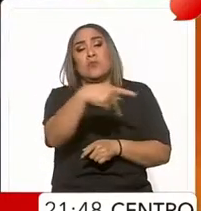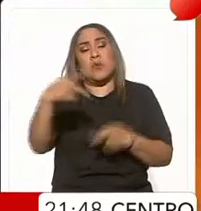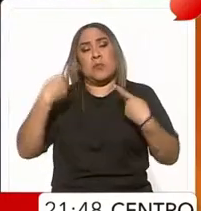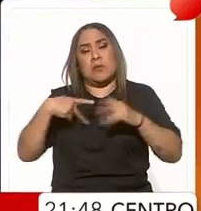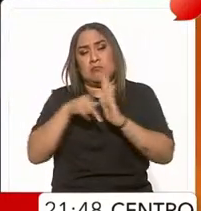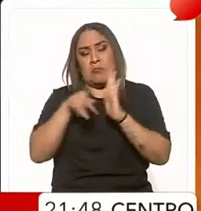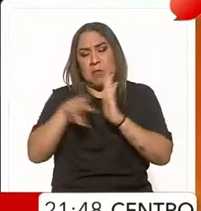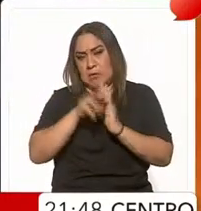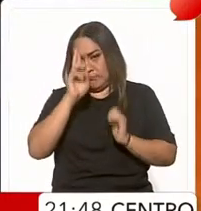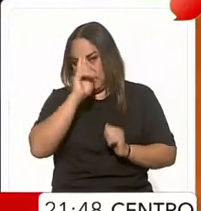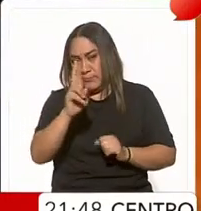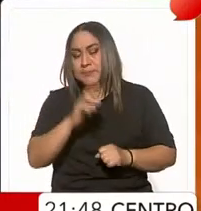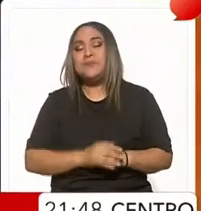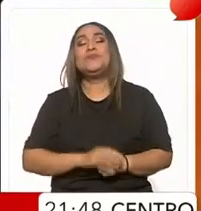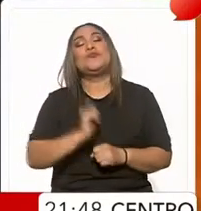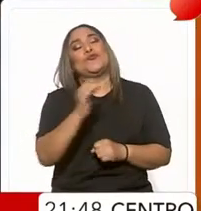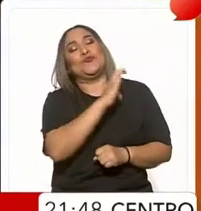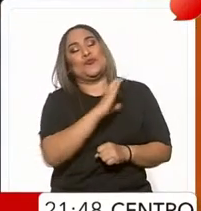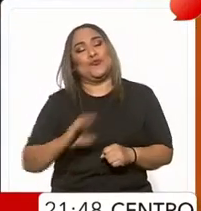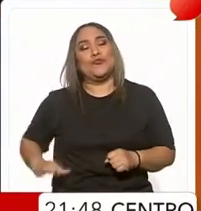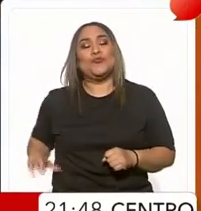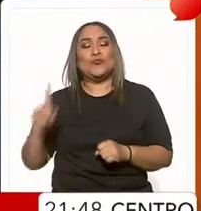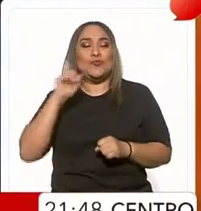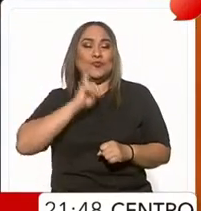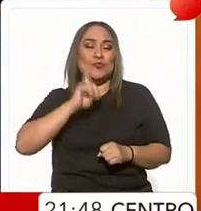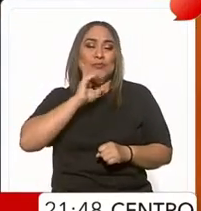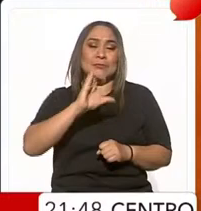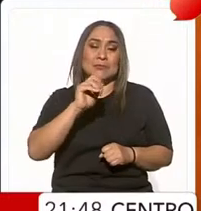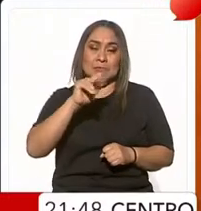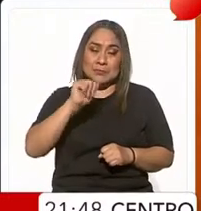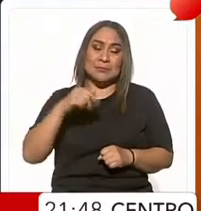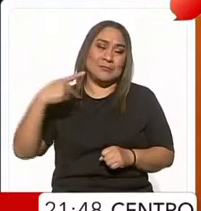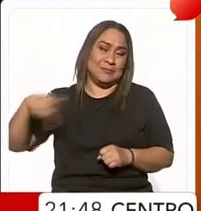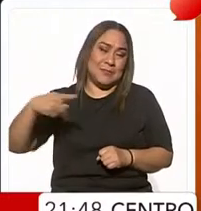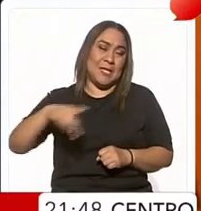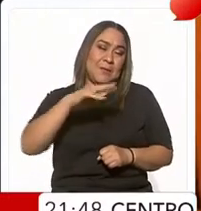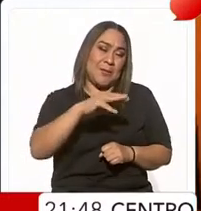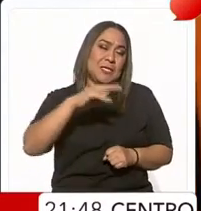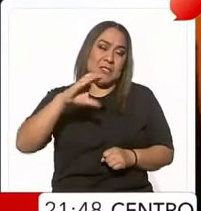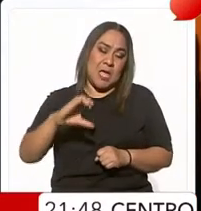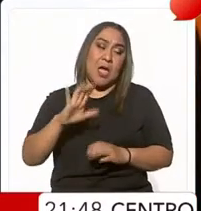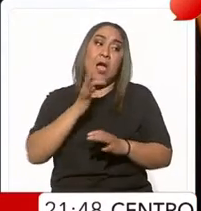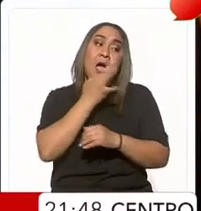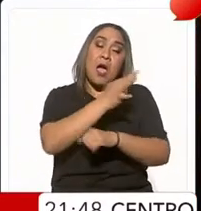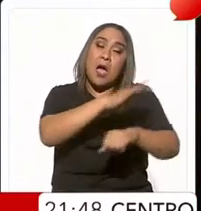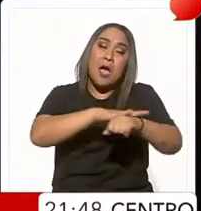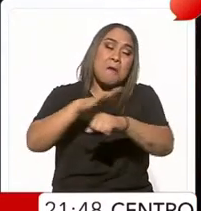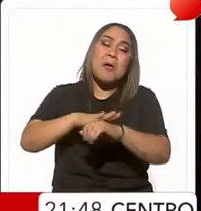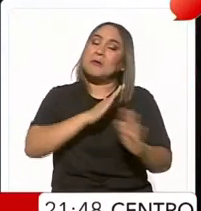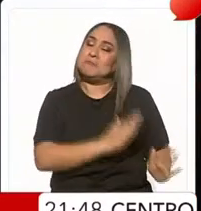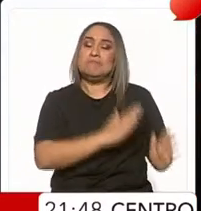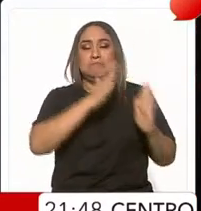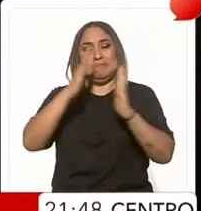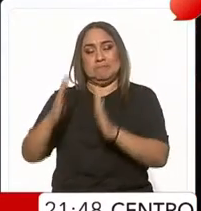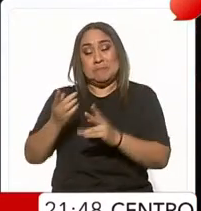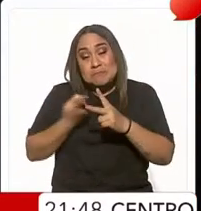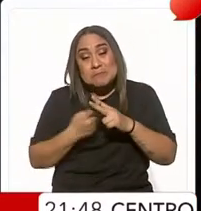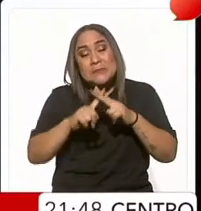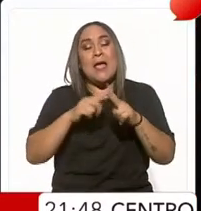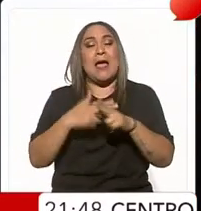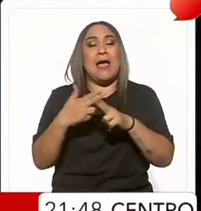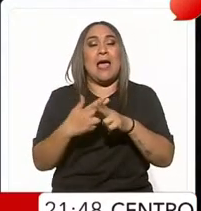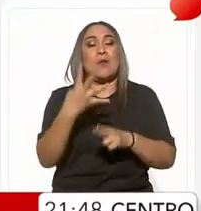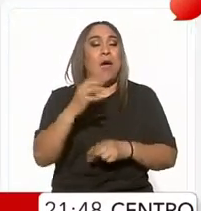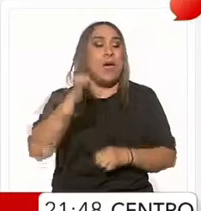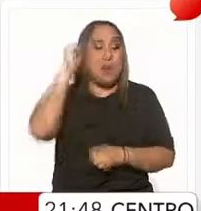La tercera candidata, Carla Irasema Muñoz Balanzar de Movimiento Ciudadano, informó que pospuso su arranque de campaña para el 4 de